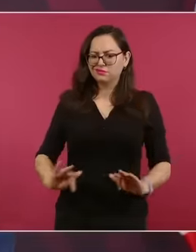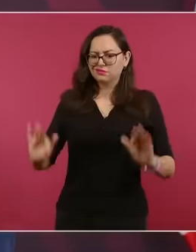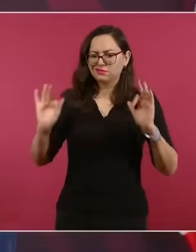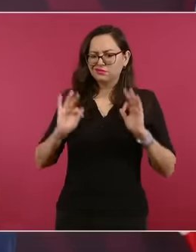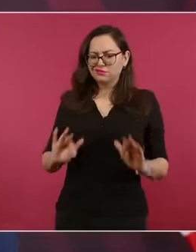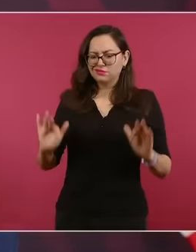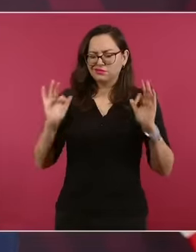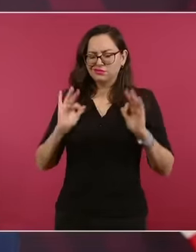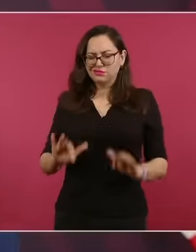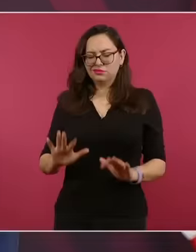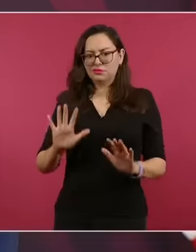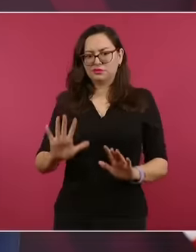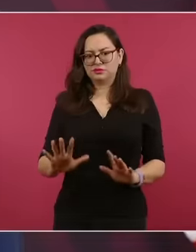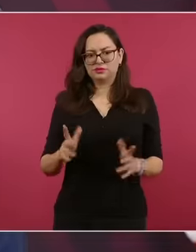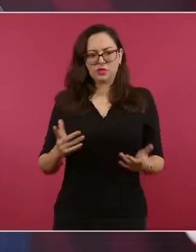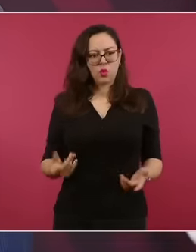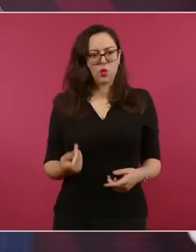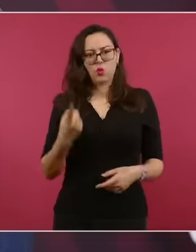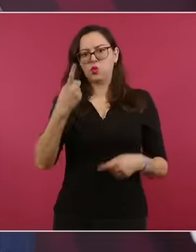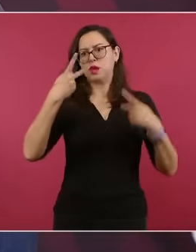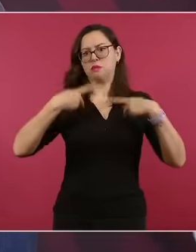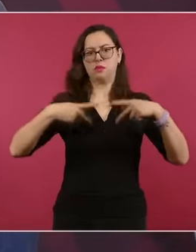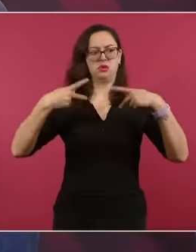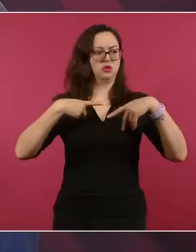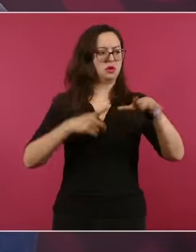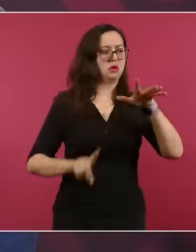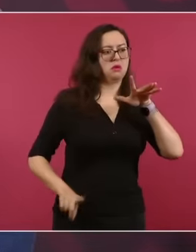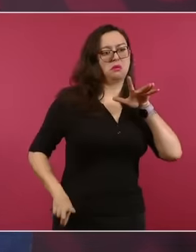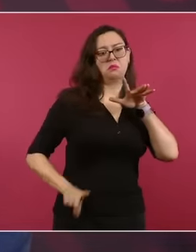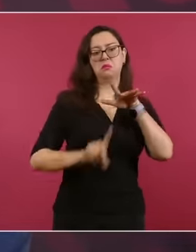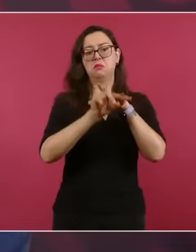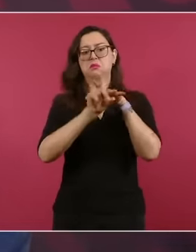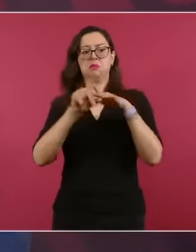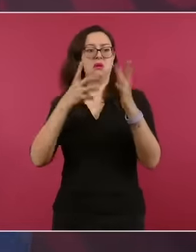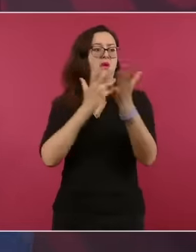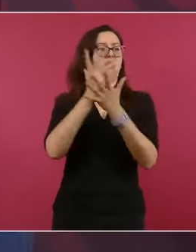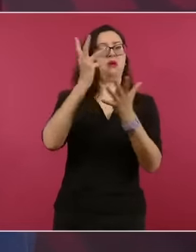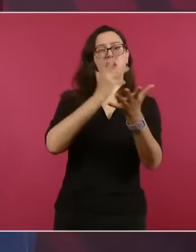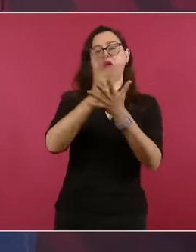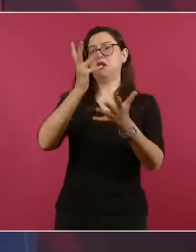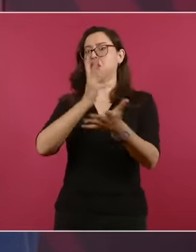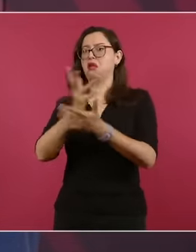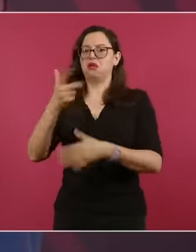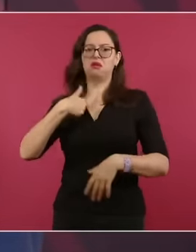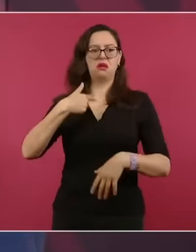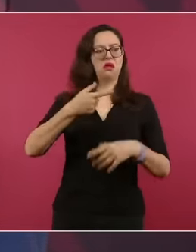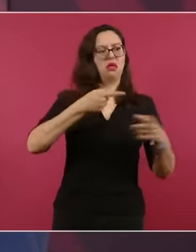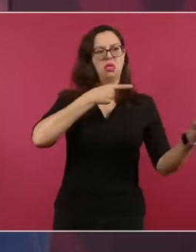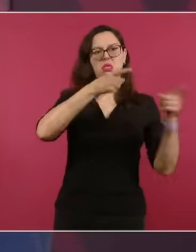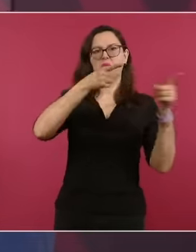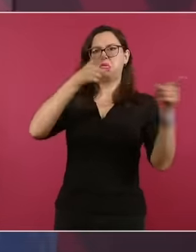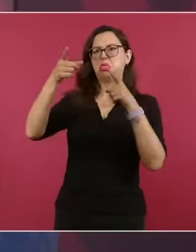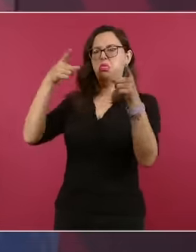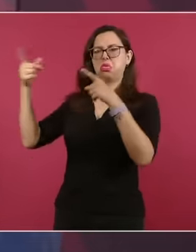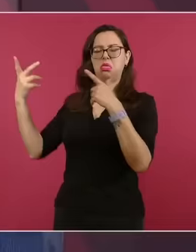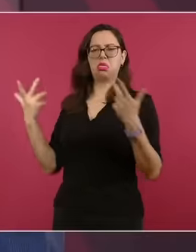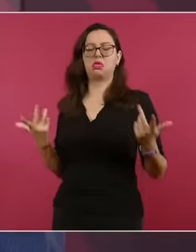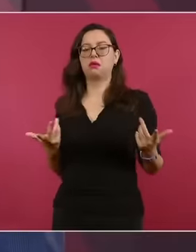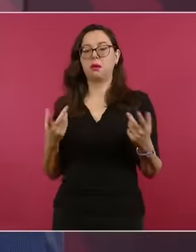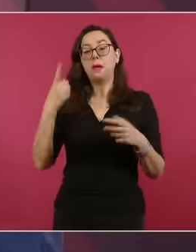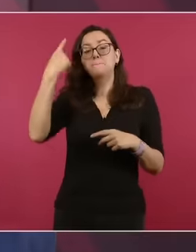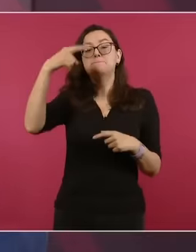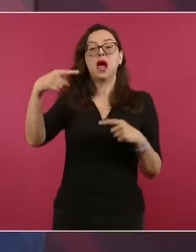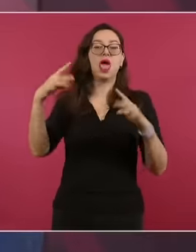sale ahí destravagante, insultando o